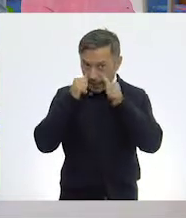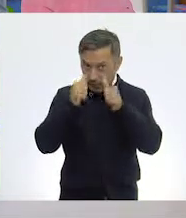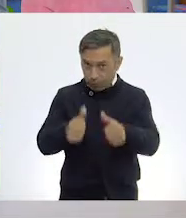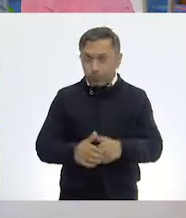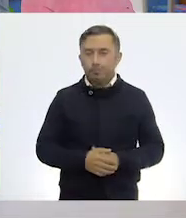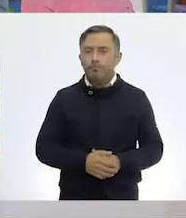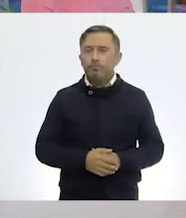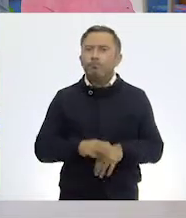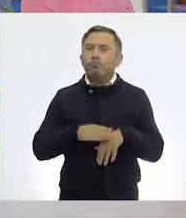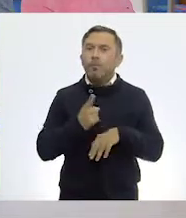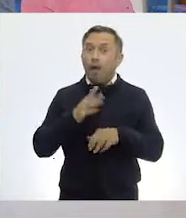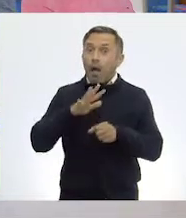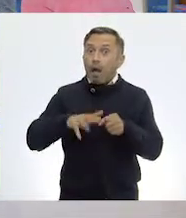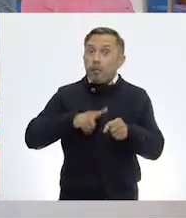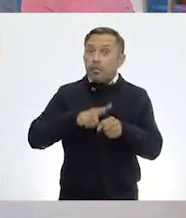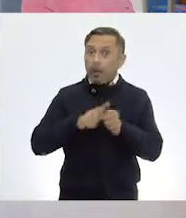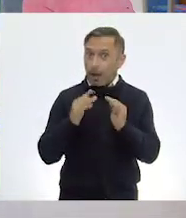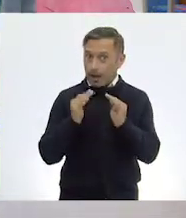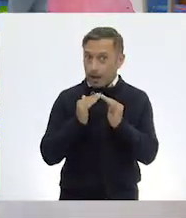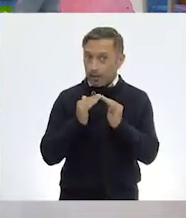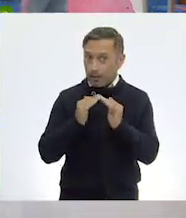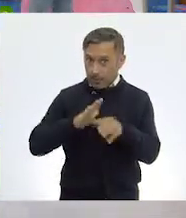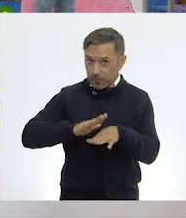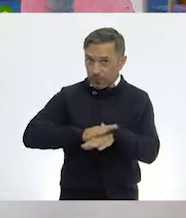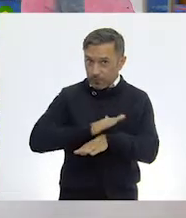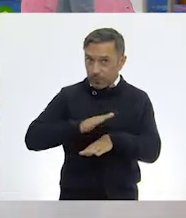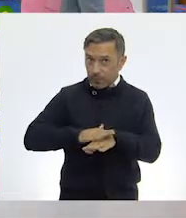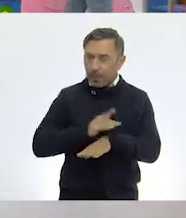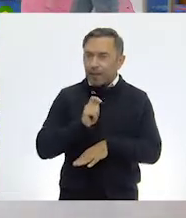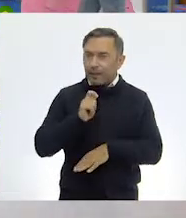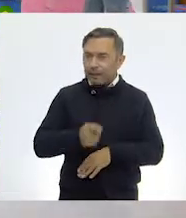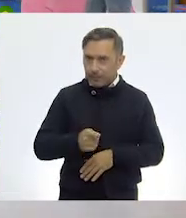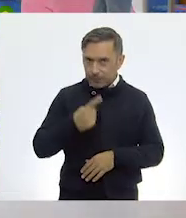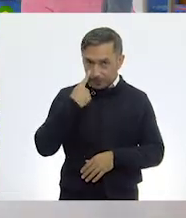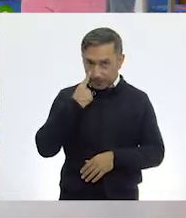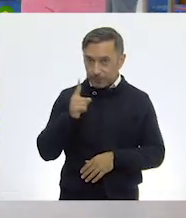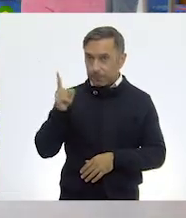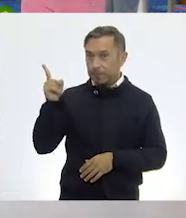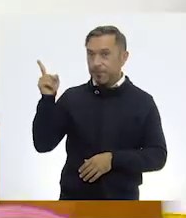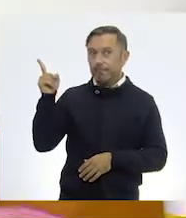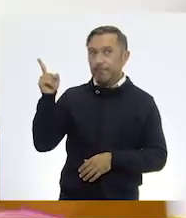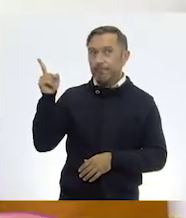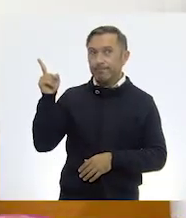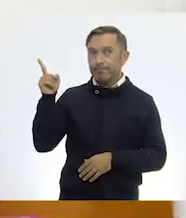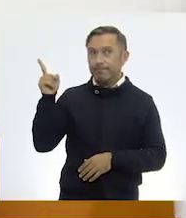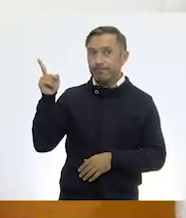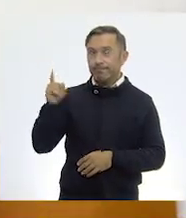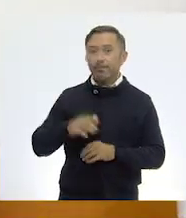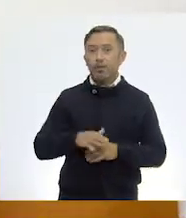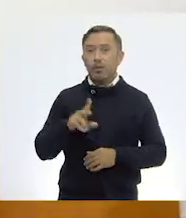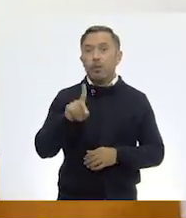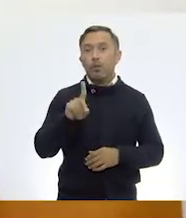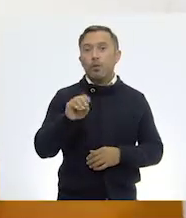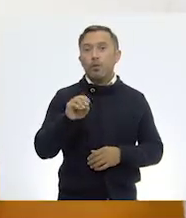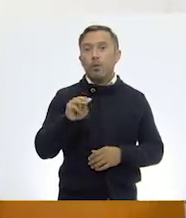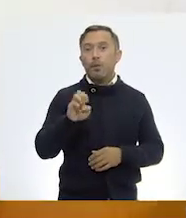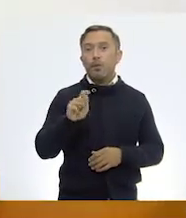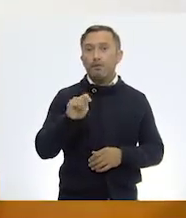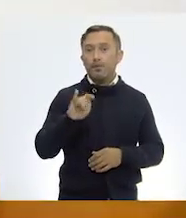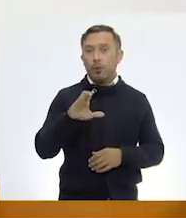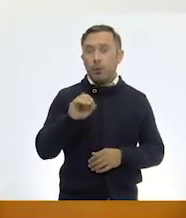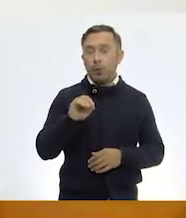domésticos son aquellos que